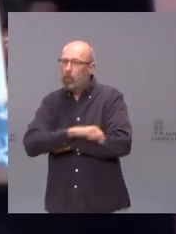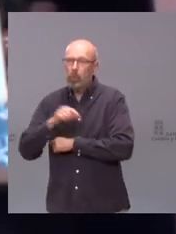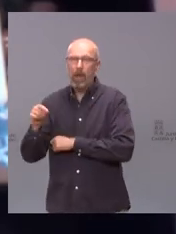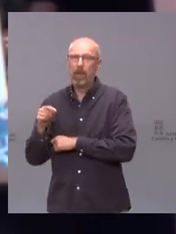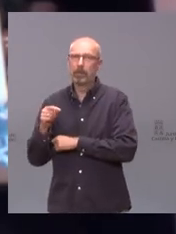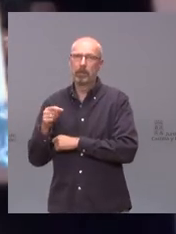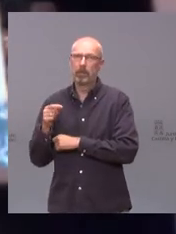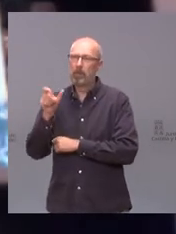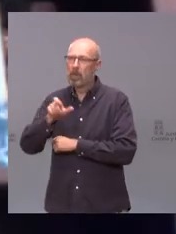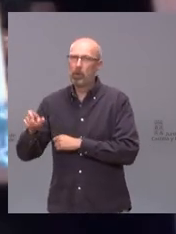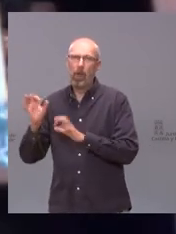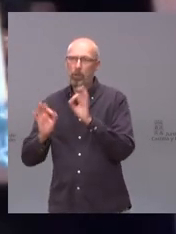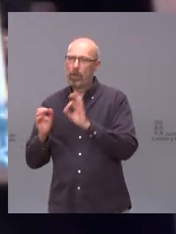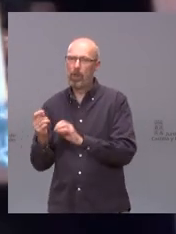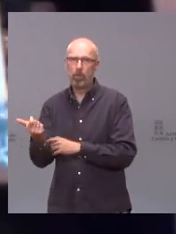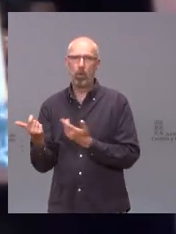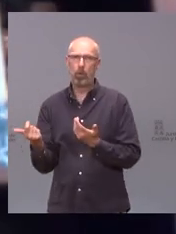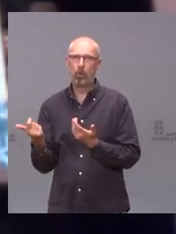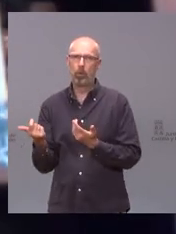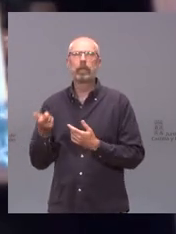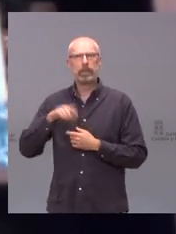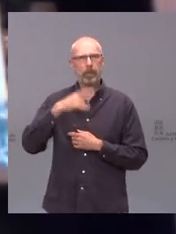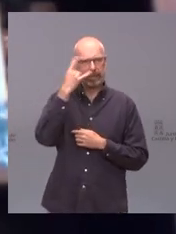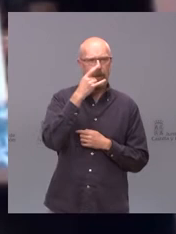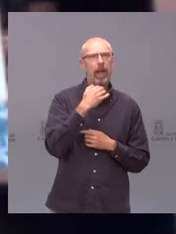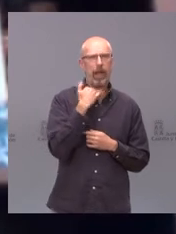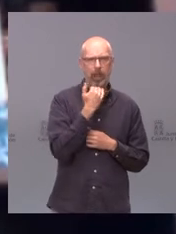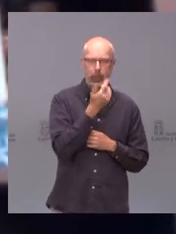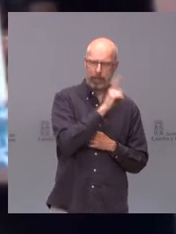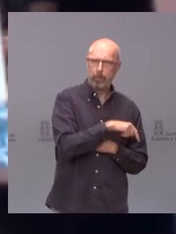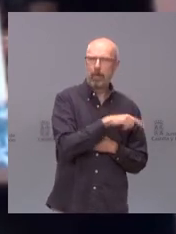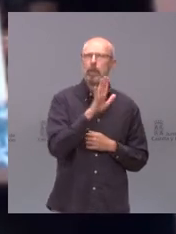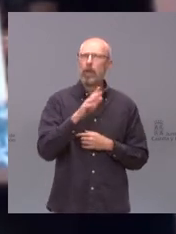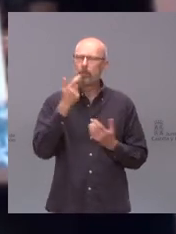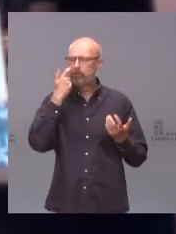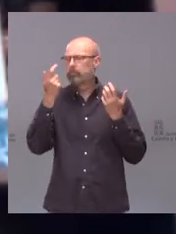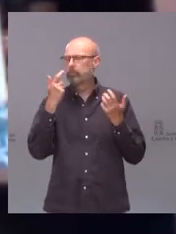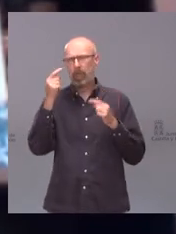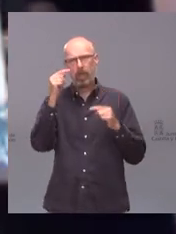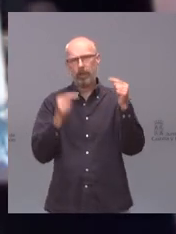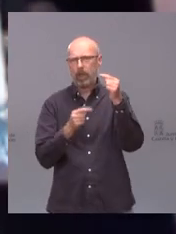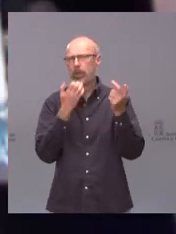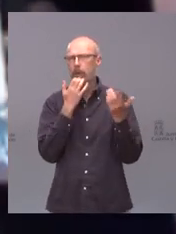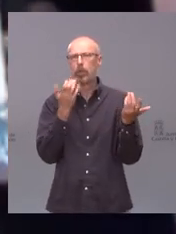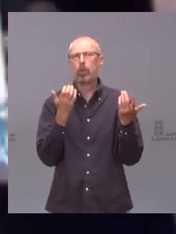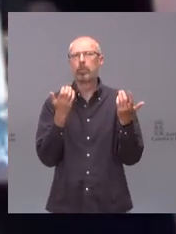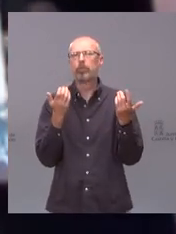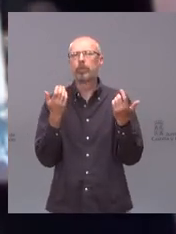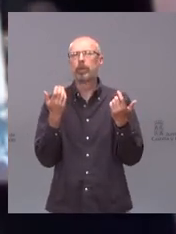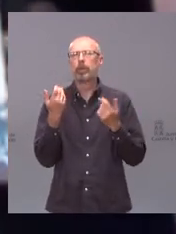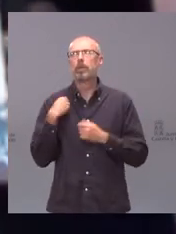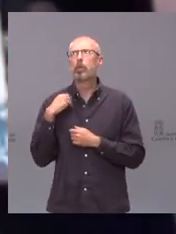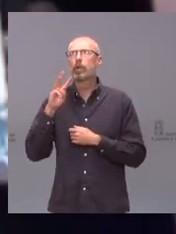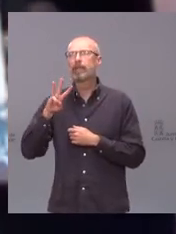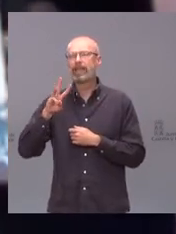dosis pasa también en Salamanca y en Zamora pero es evidente una diferencia de por ejemplo el 32